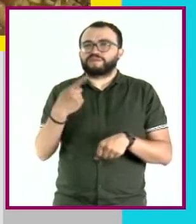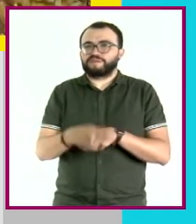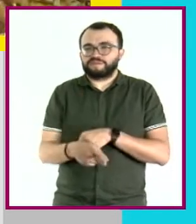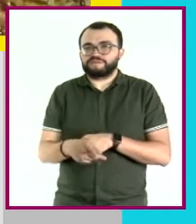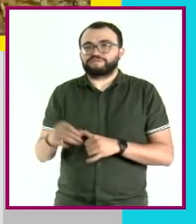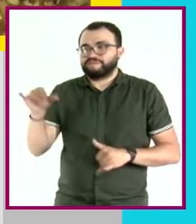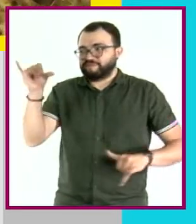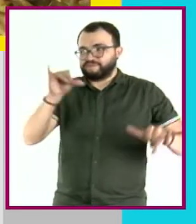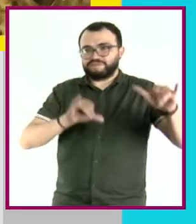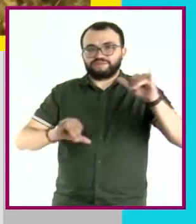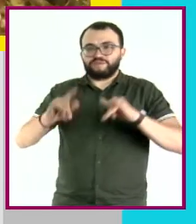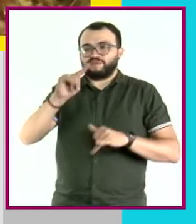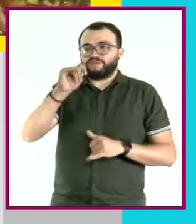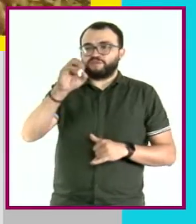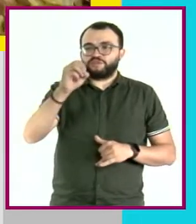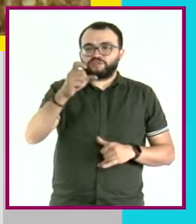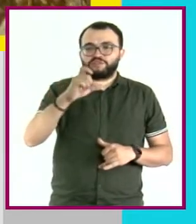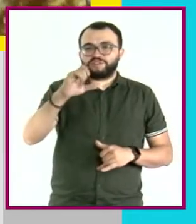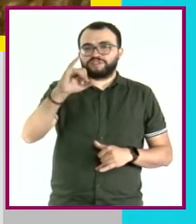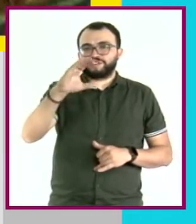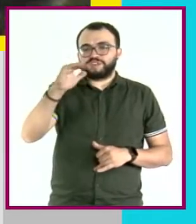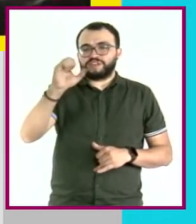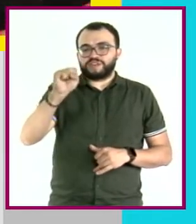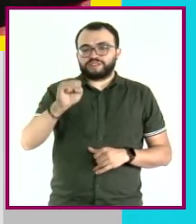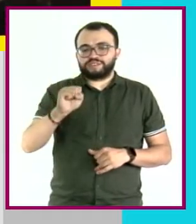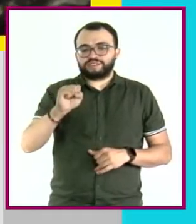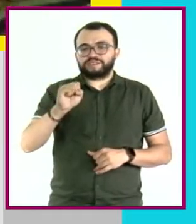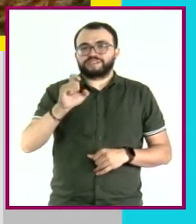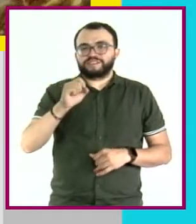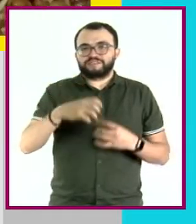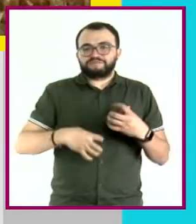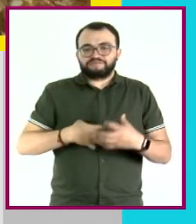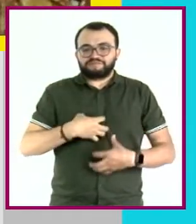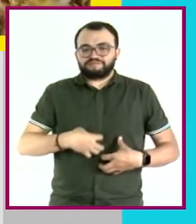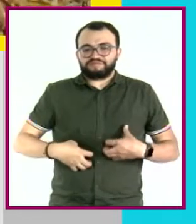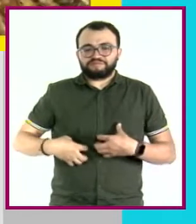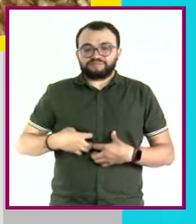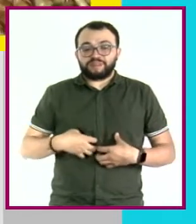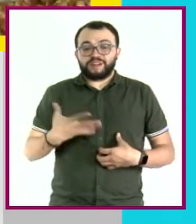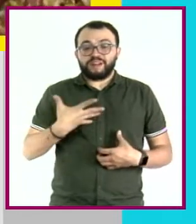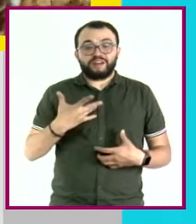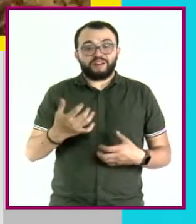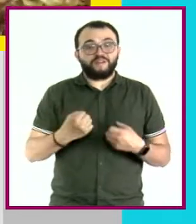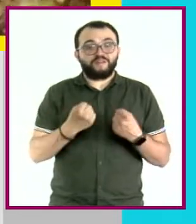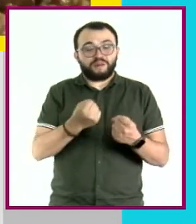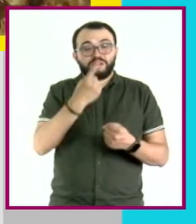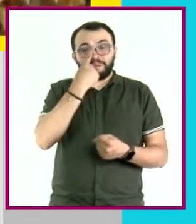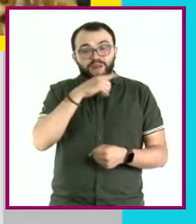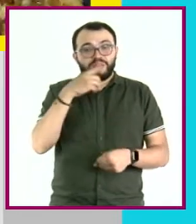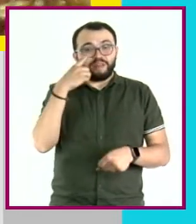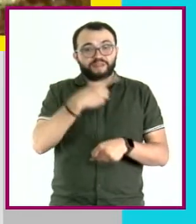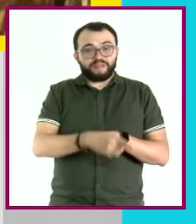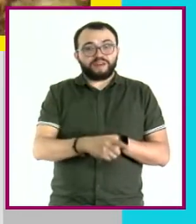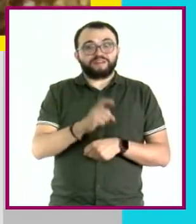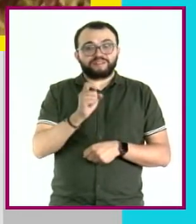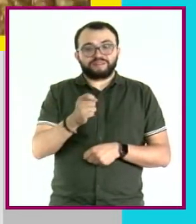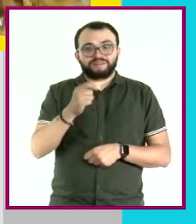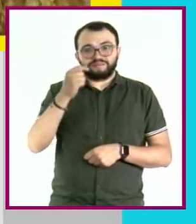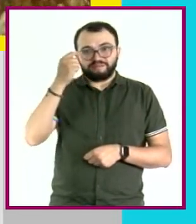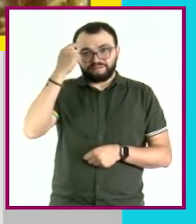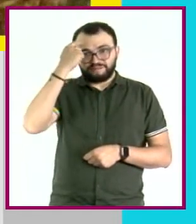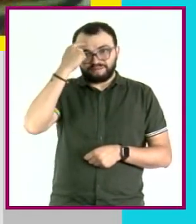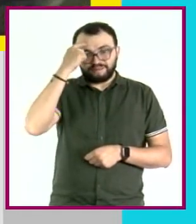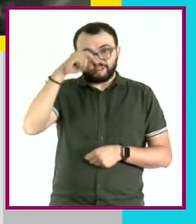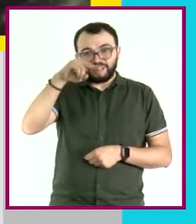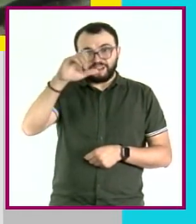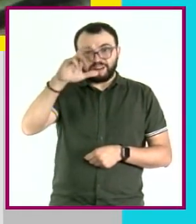tóxicas, llamadas aldeídos e hidrocarburos, que tienen un potencial para causar daños en nuestra neuronas y causar